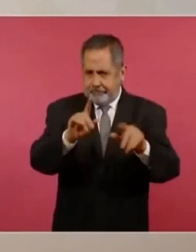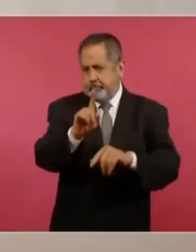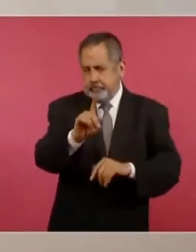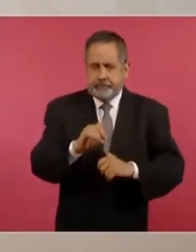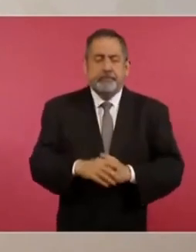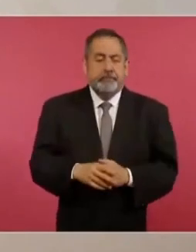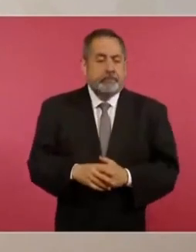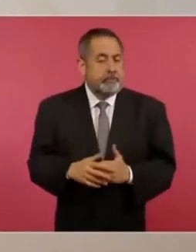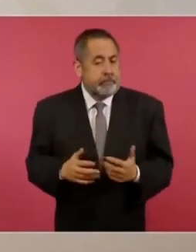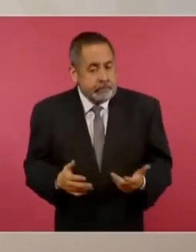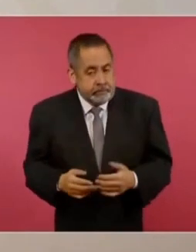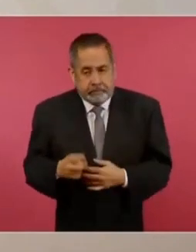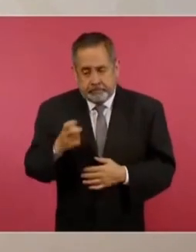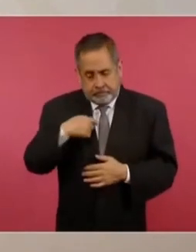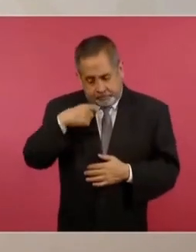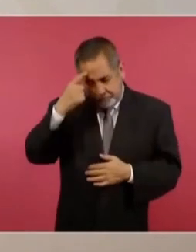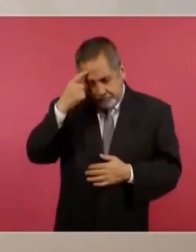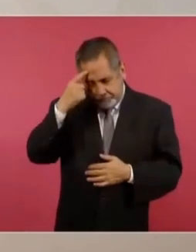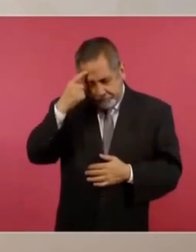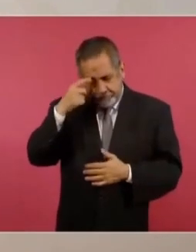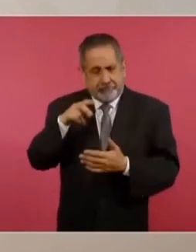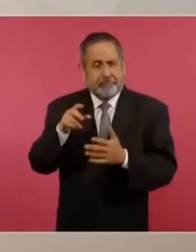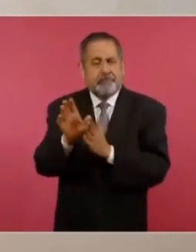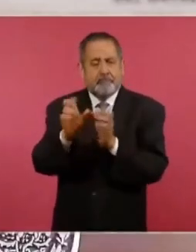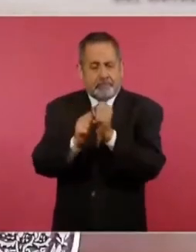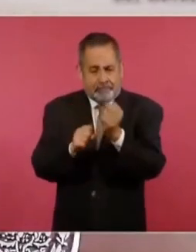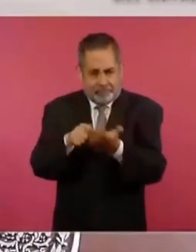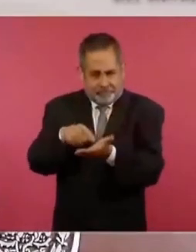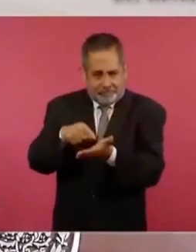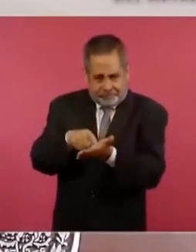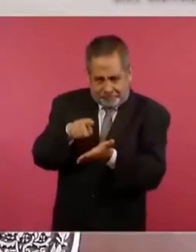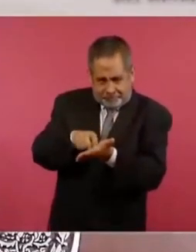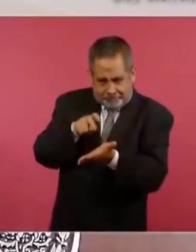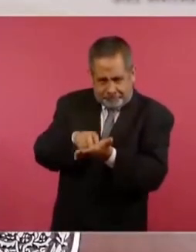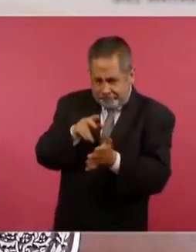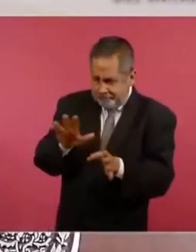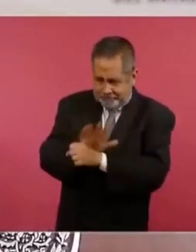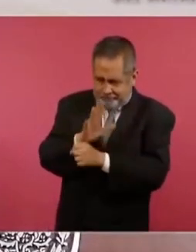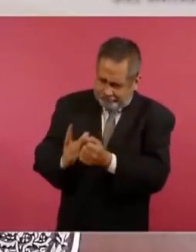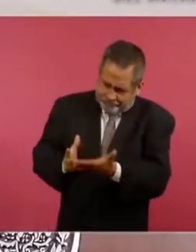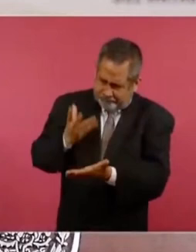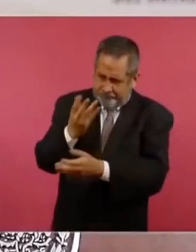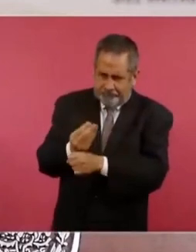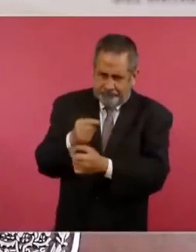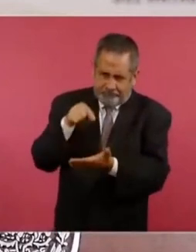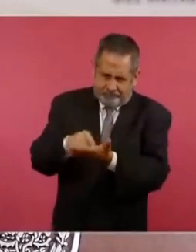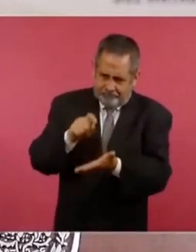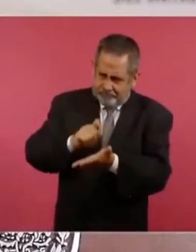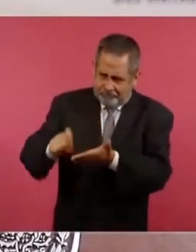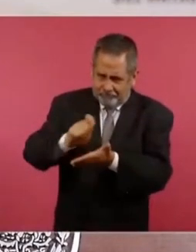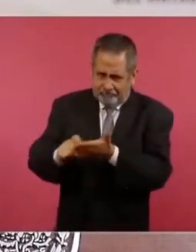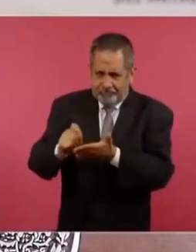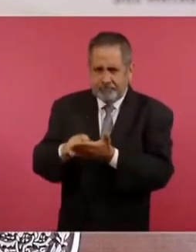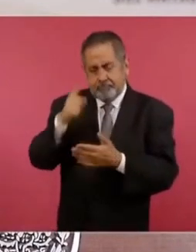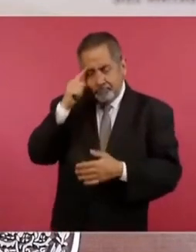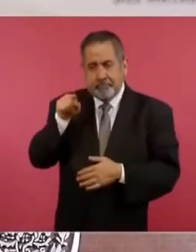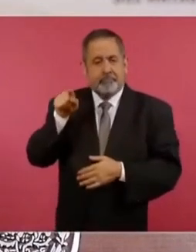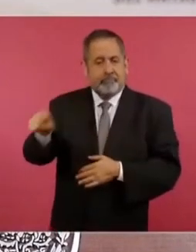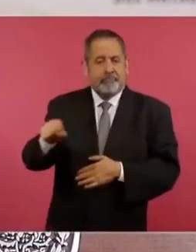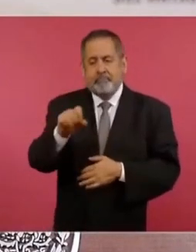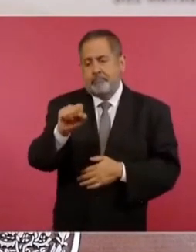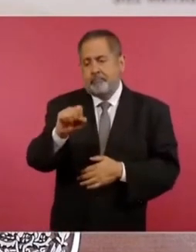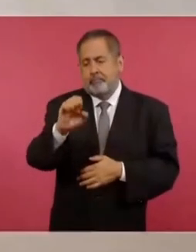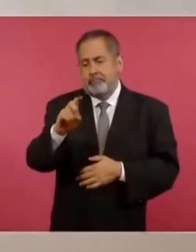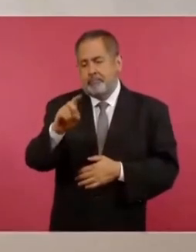Entonces, por eso hicimos la modificación a la Constitución, para que Defensa y Marina